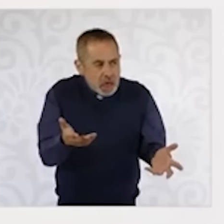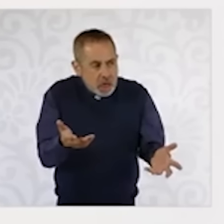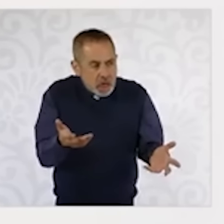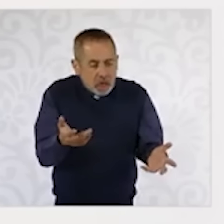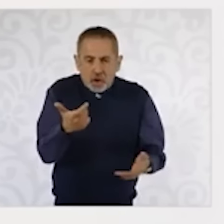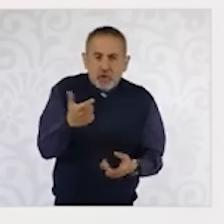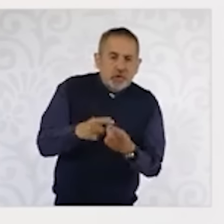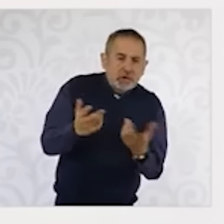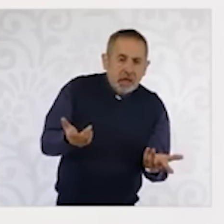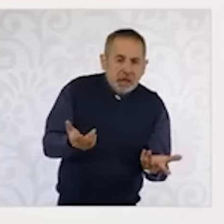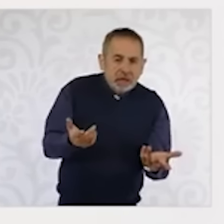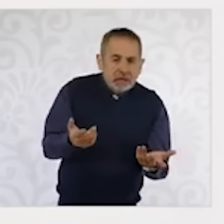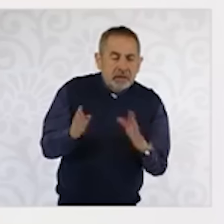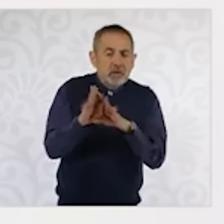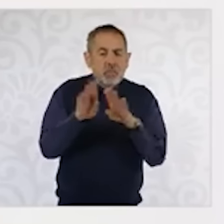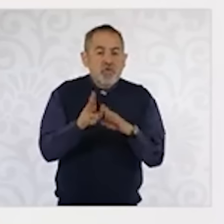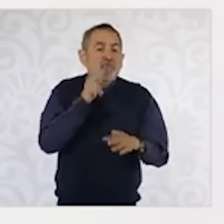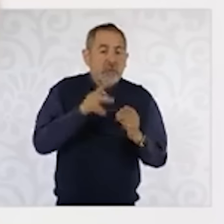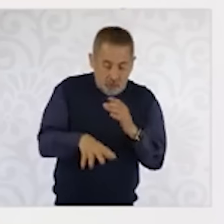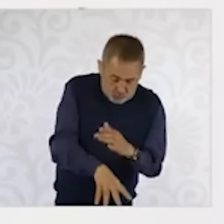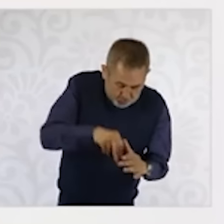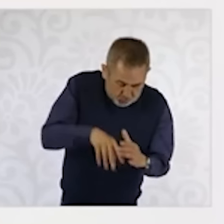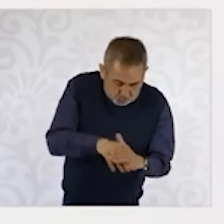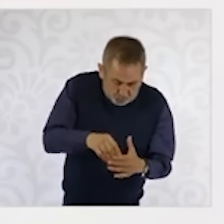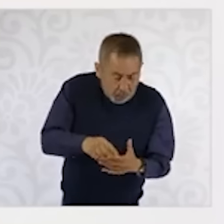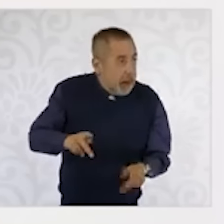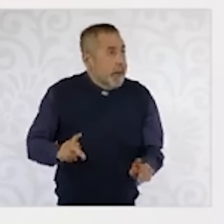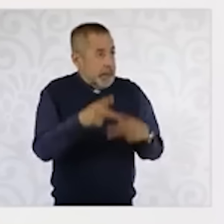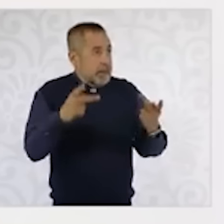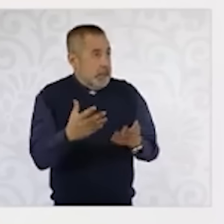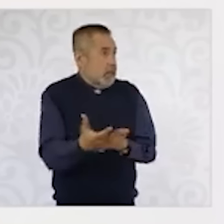el recurso el del petróleo ¿quién sabe dónde quedó?